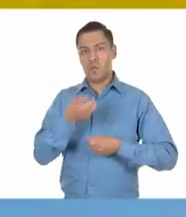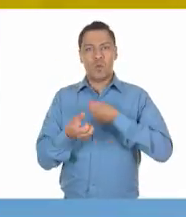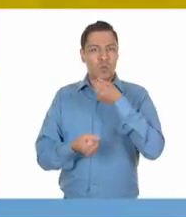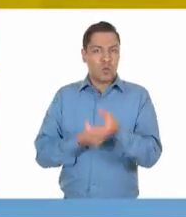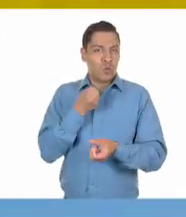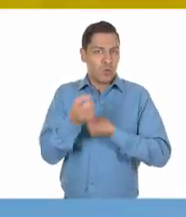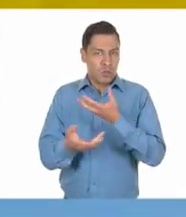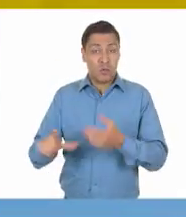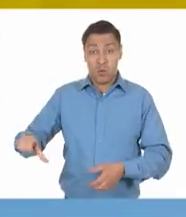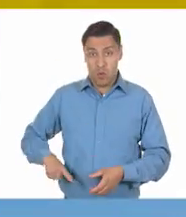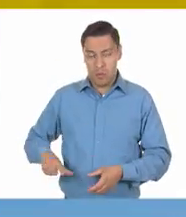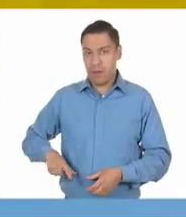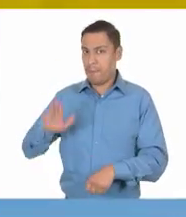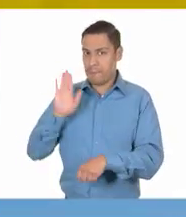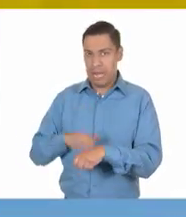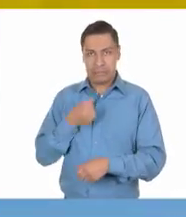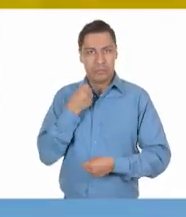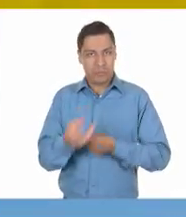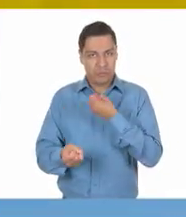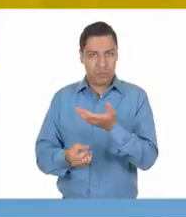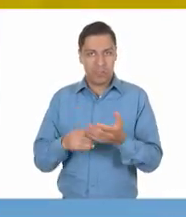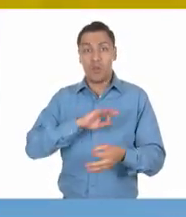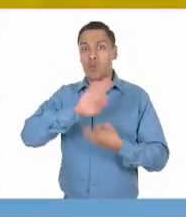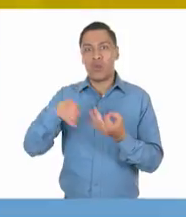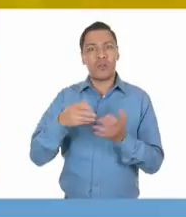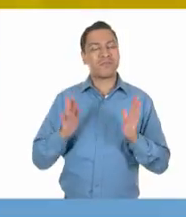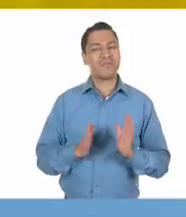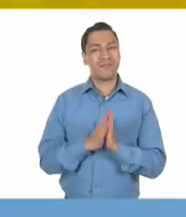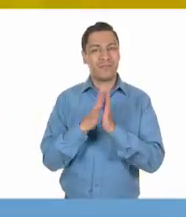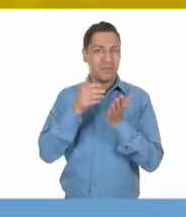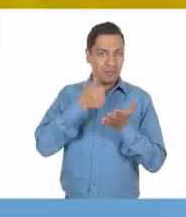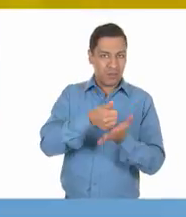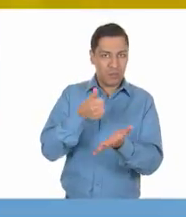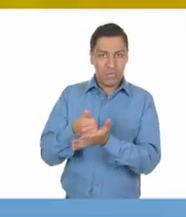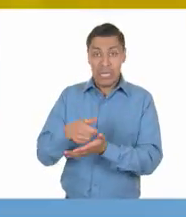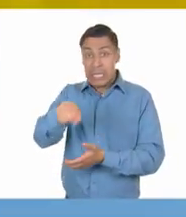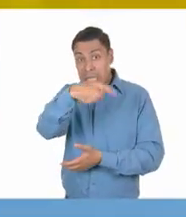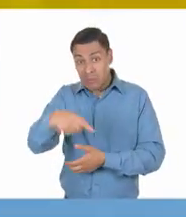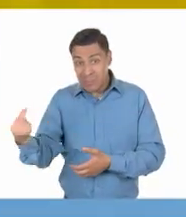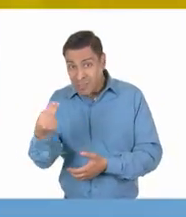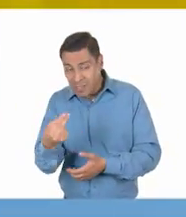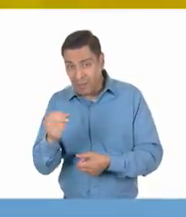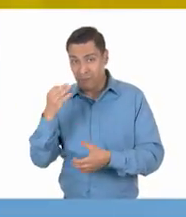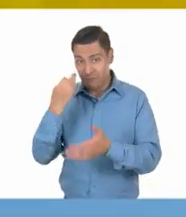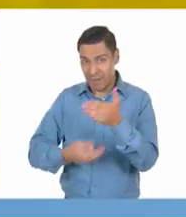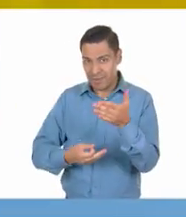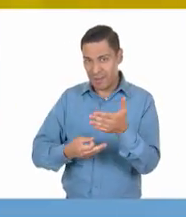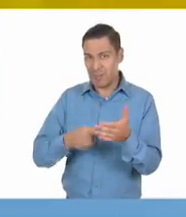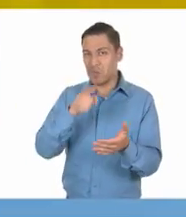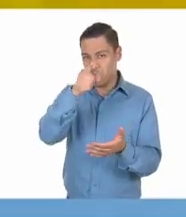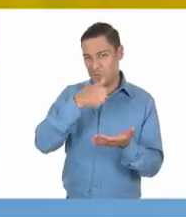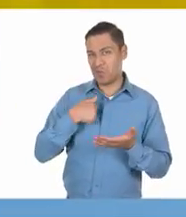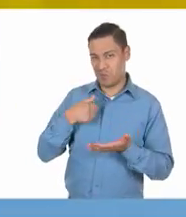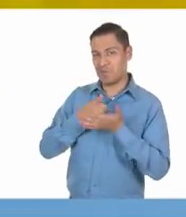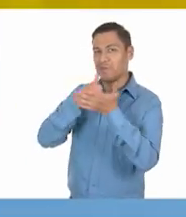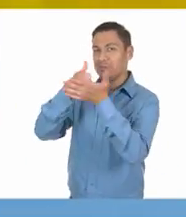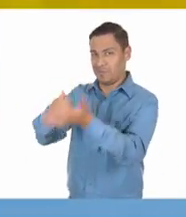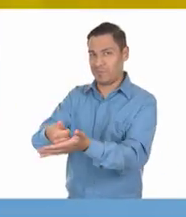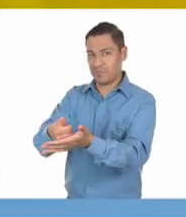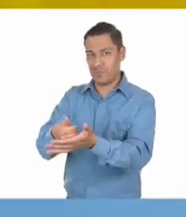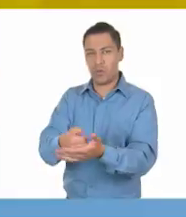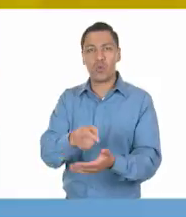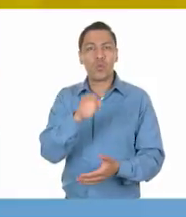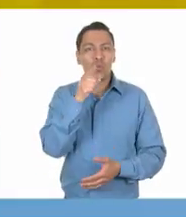nosotras y nosotros podemos cooperar y ayudar a quienes más lo necesitan. Les propongo que cada quien escoja